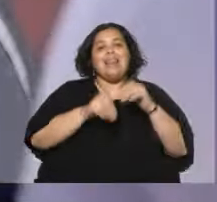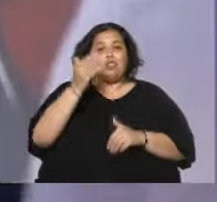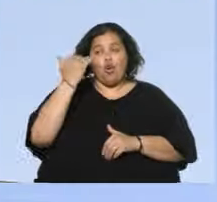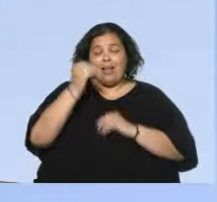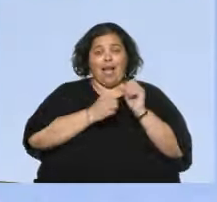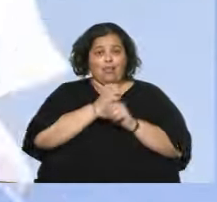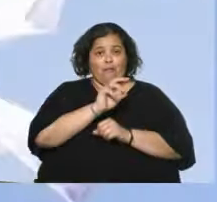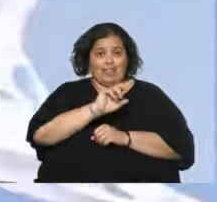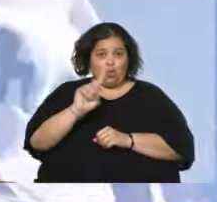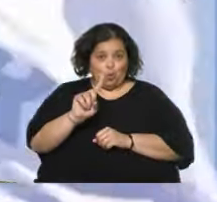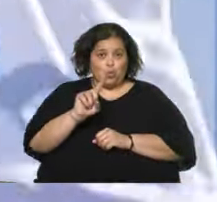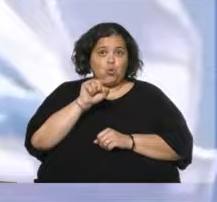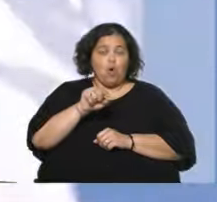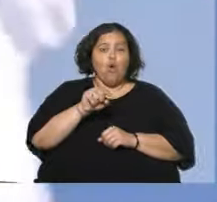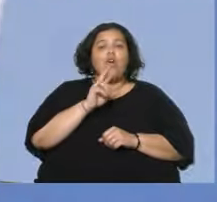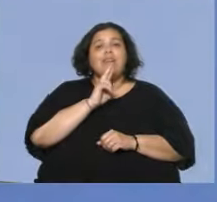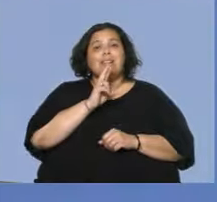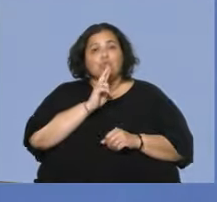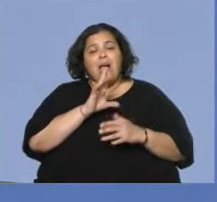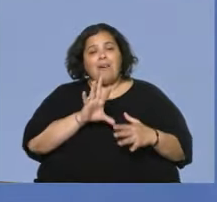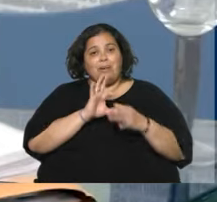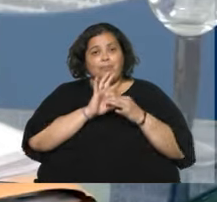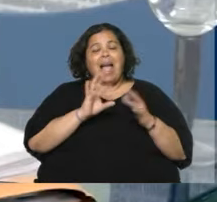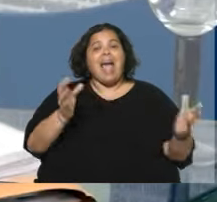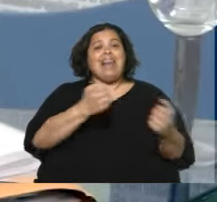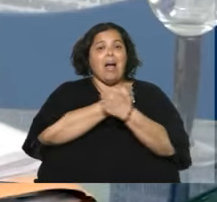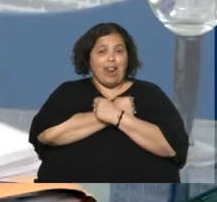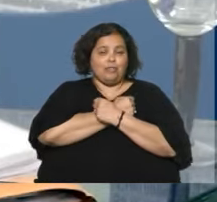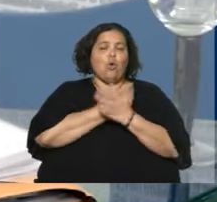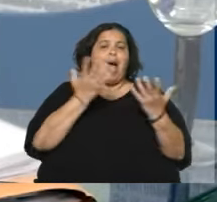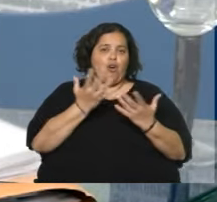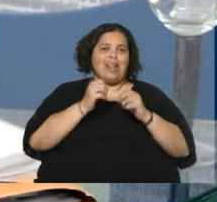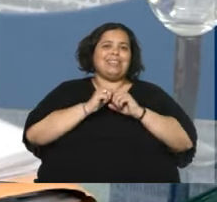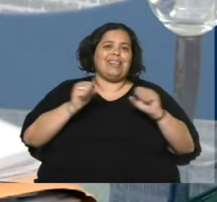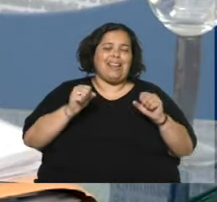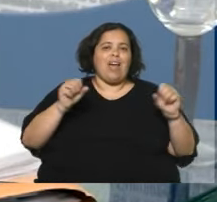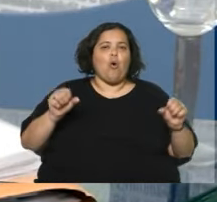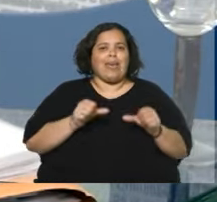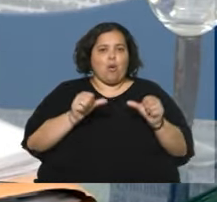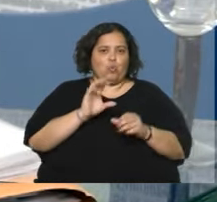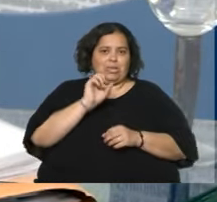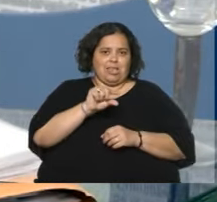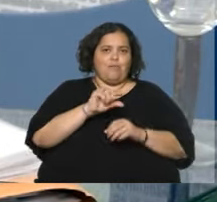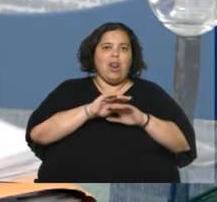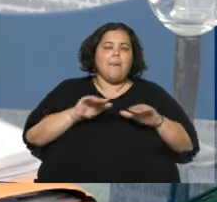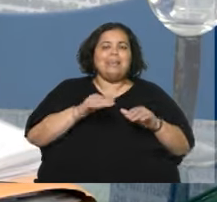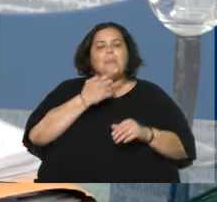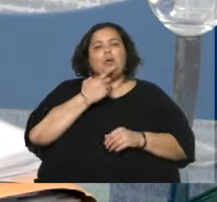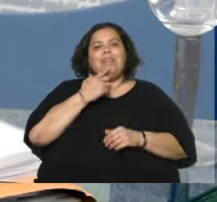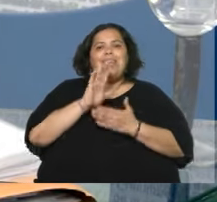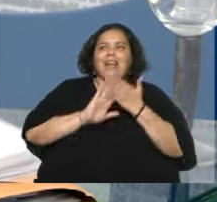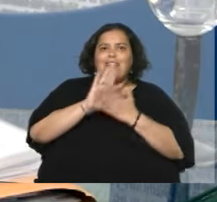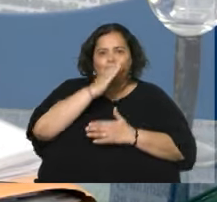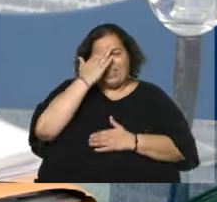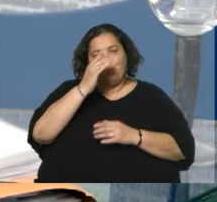resultado de la Alianza Programática junto a El Abrazo, integra el Secretariado Ejecutivo, la Mesa Política Nacional y diversos